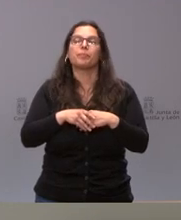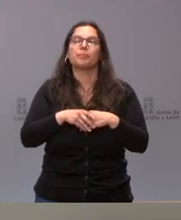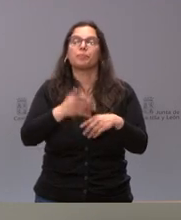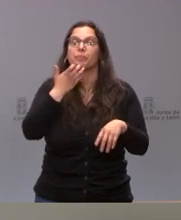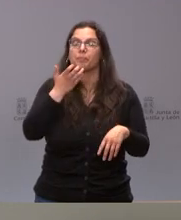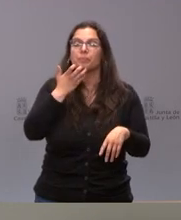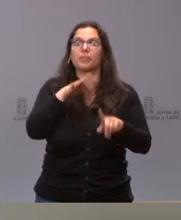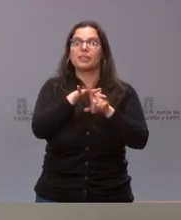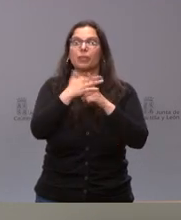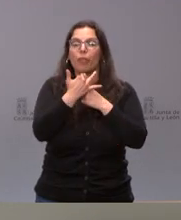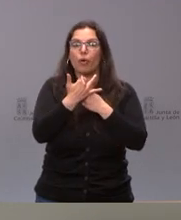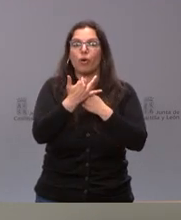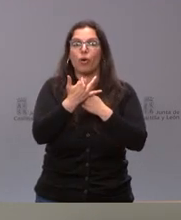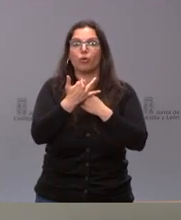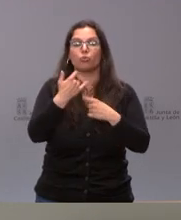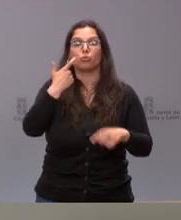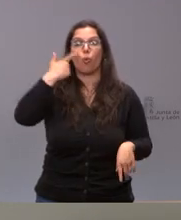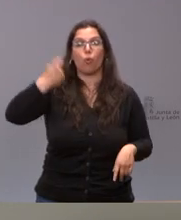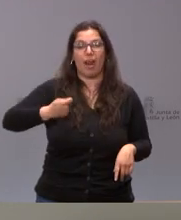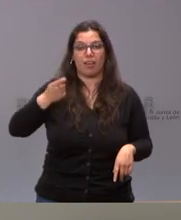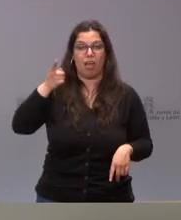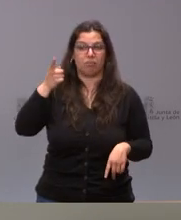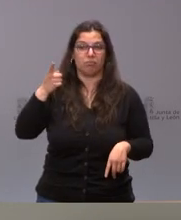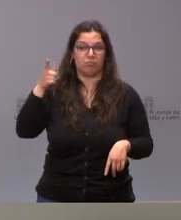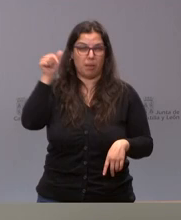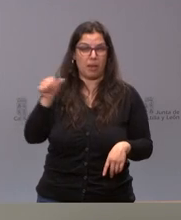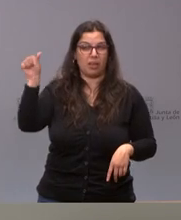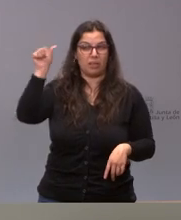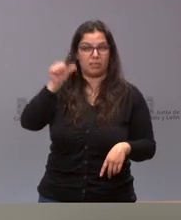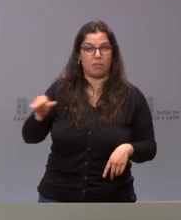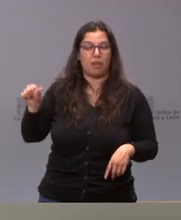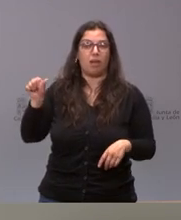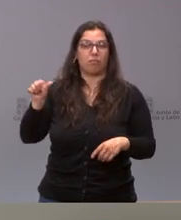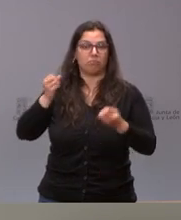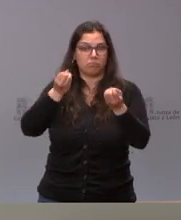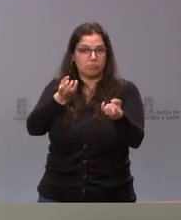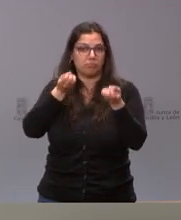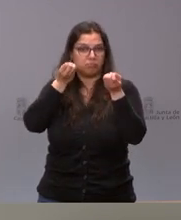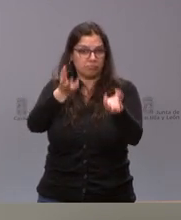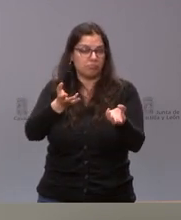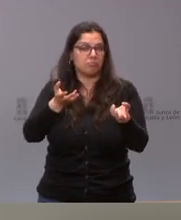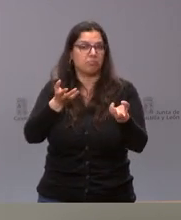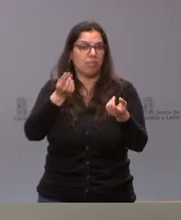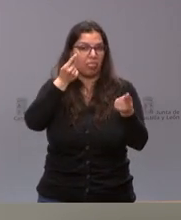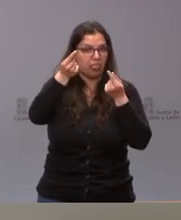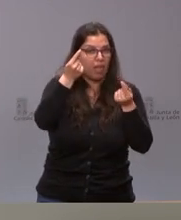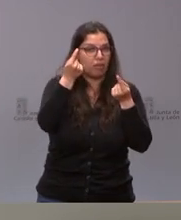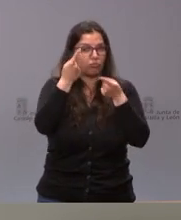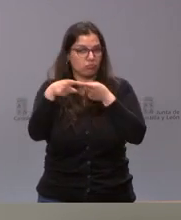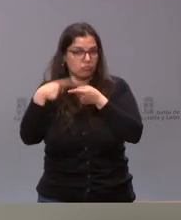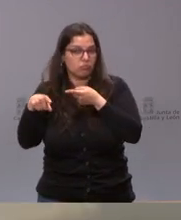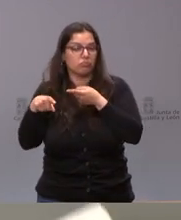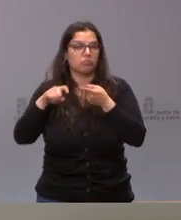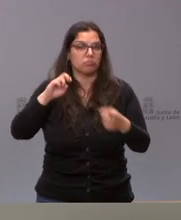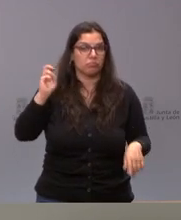situación de Ucrania que les venimos comentando con cierta continuidad en estos últimos días